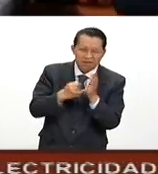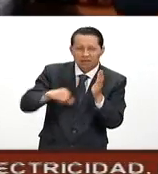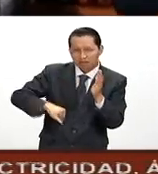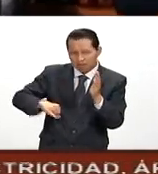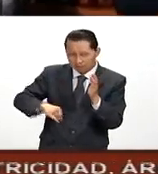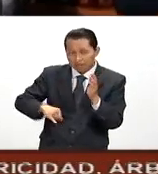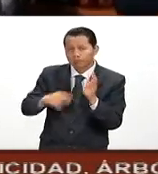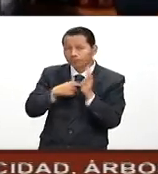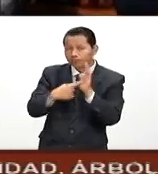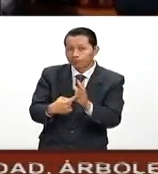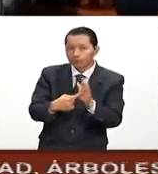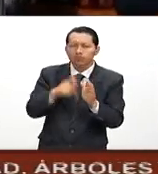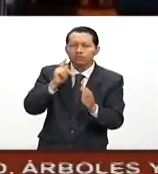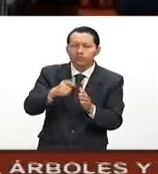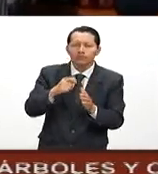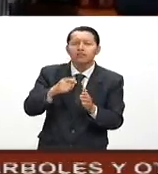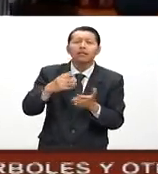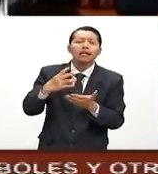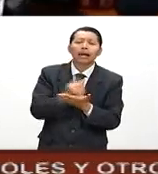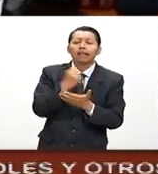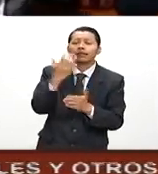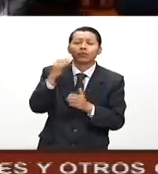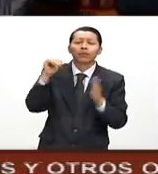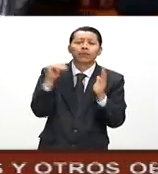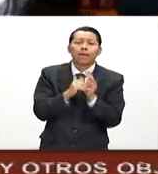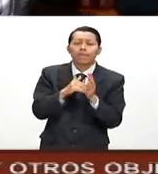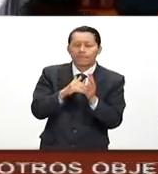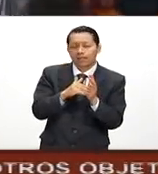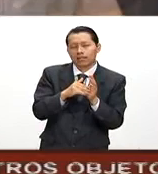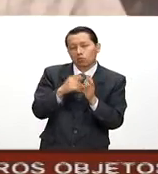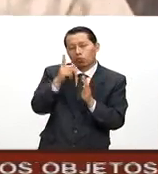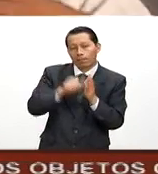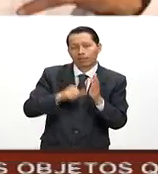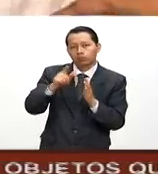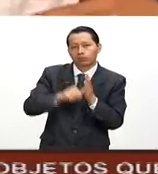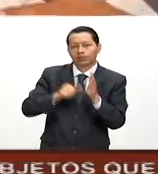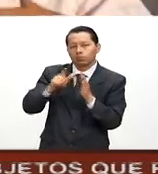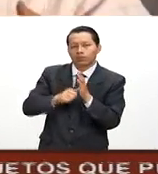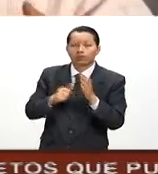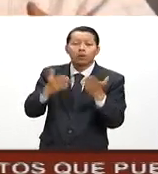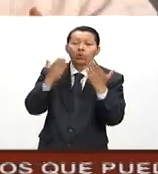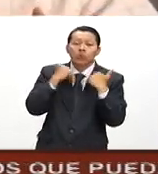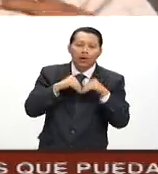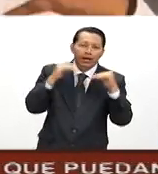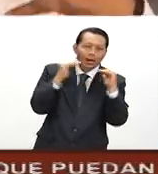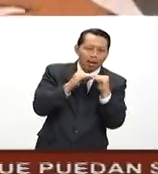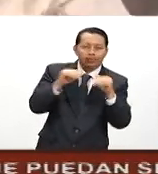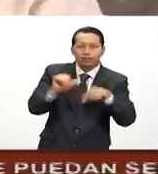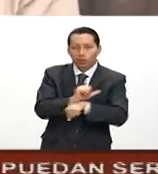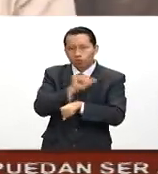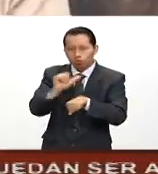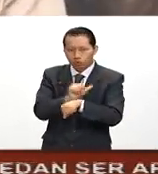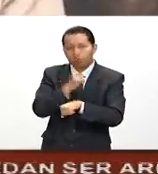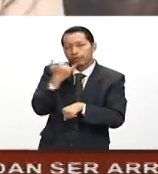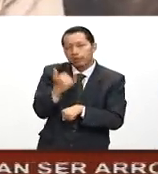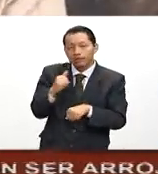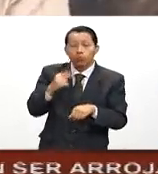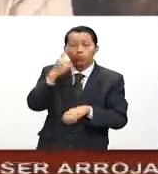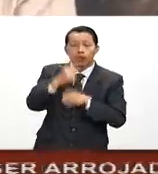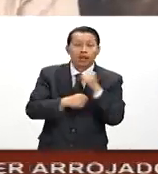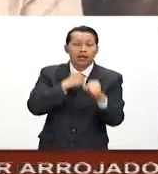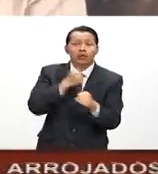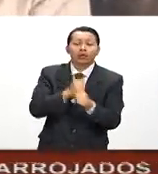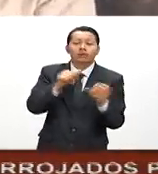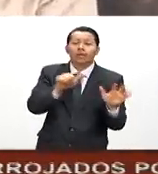En ella asegura que gana 50 mil pesos al mes. No tiene propiedades ni vehículos y percibe un ingreso neto anual de